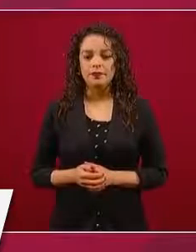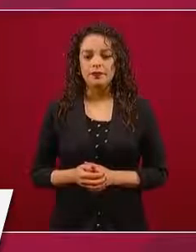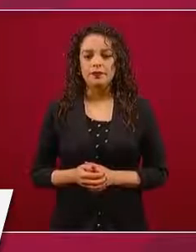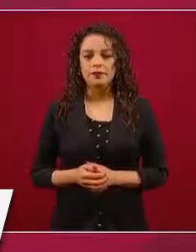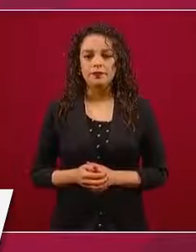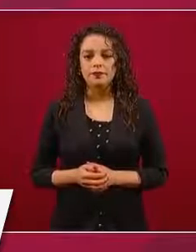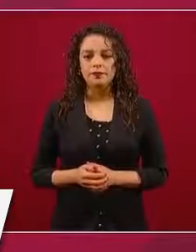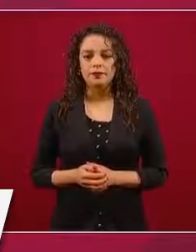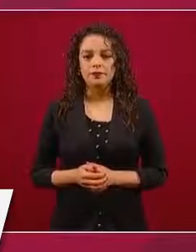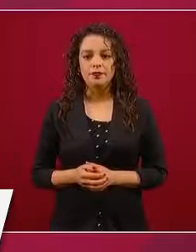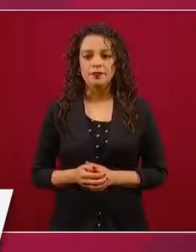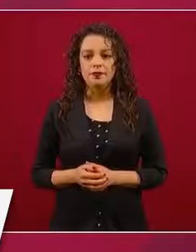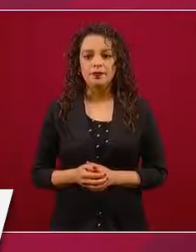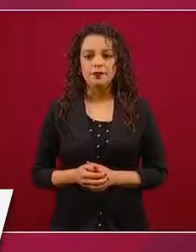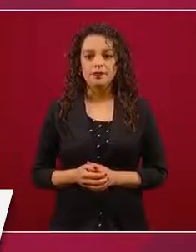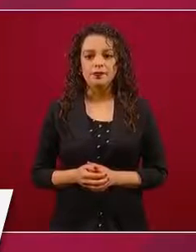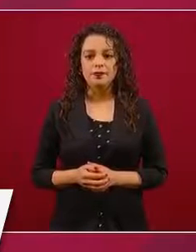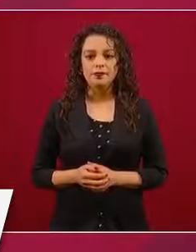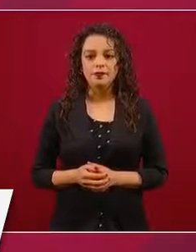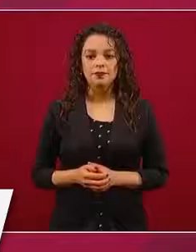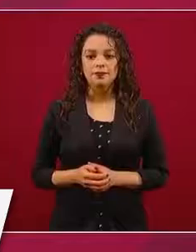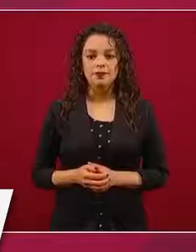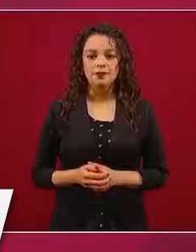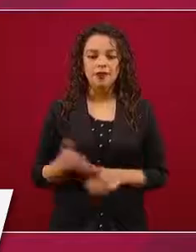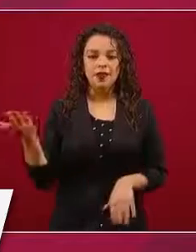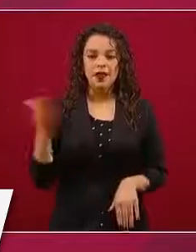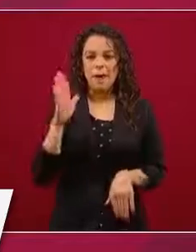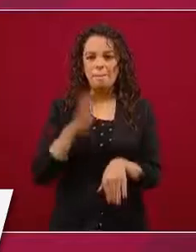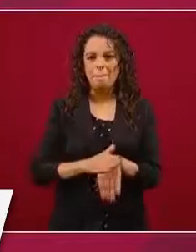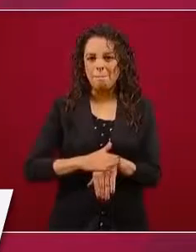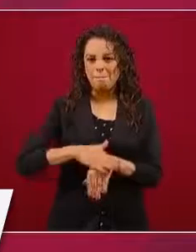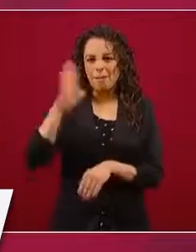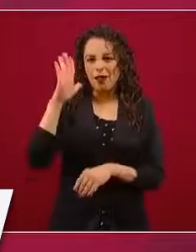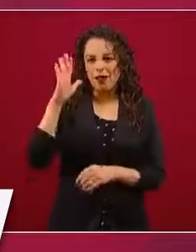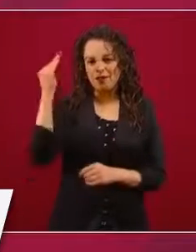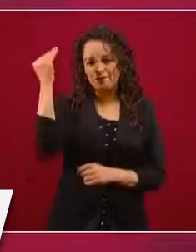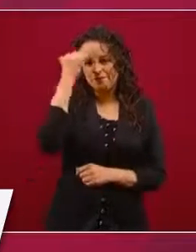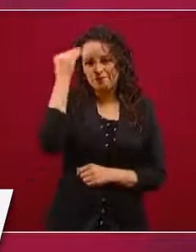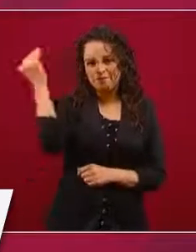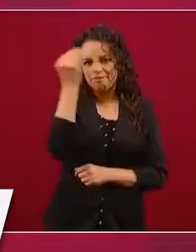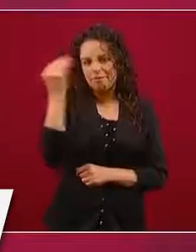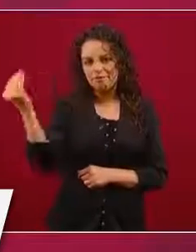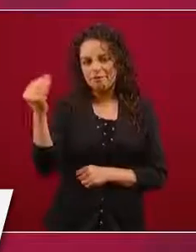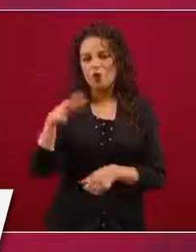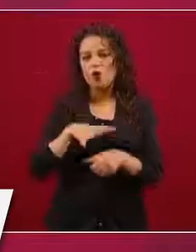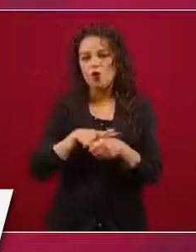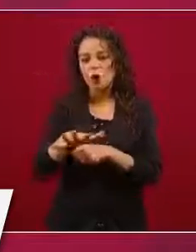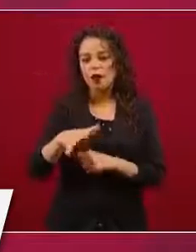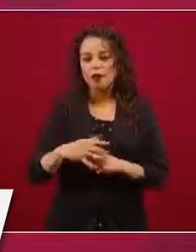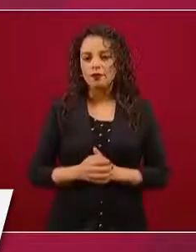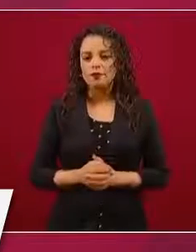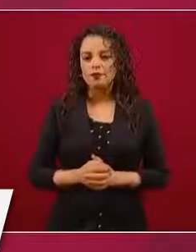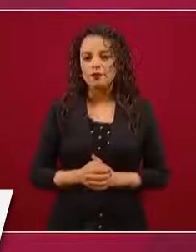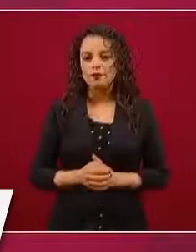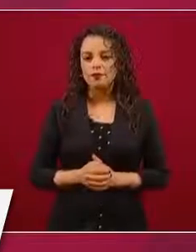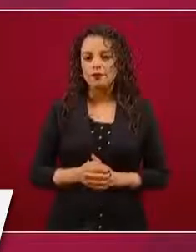trágico era el del Instituto